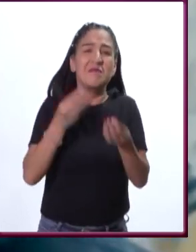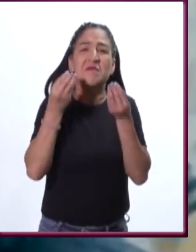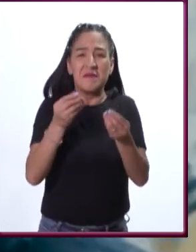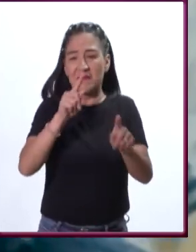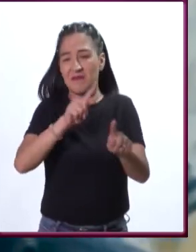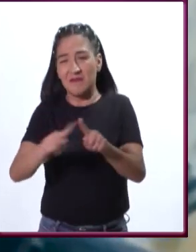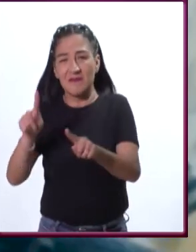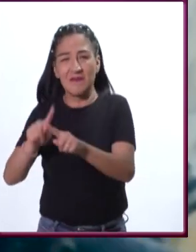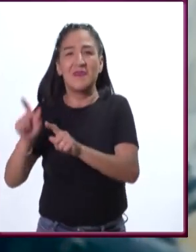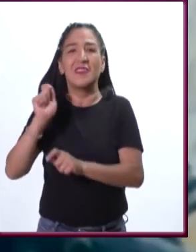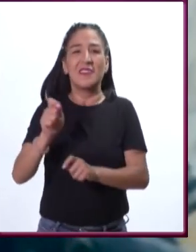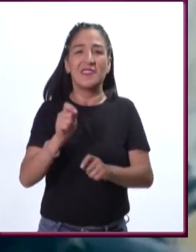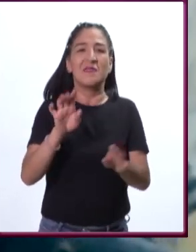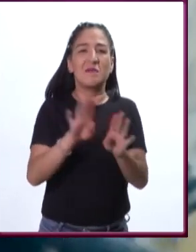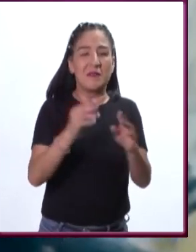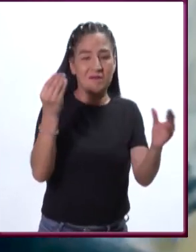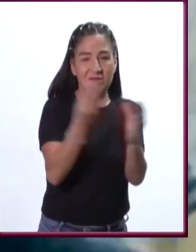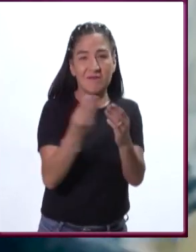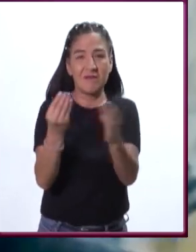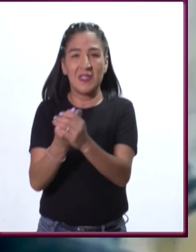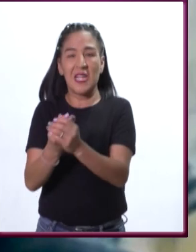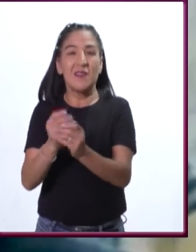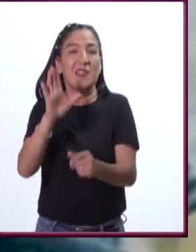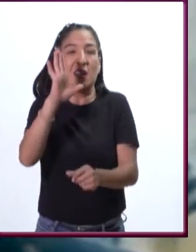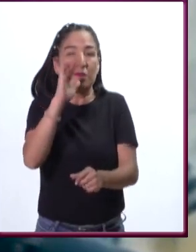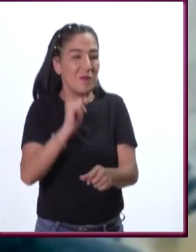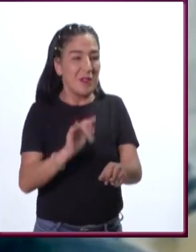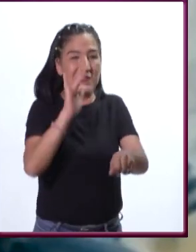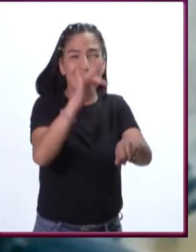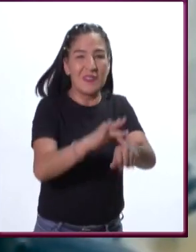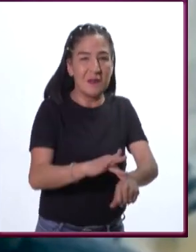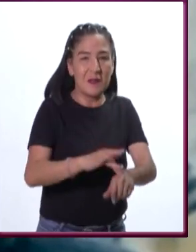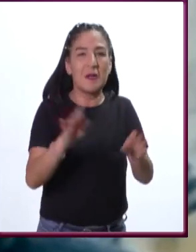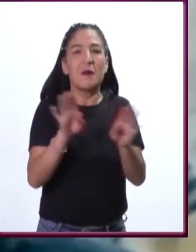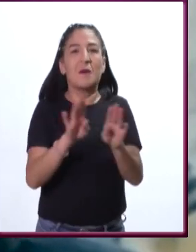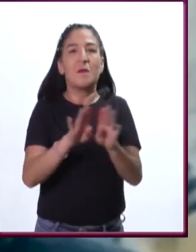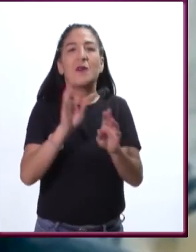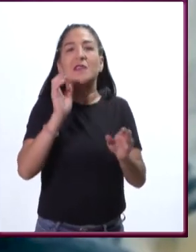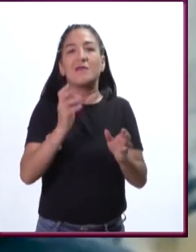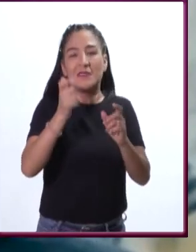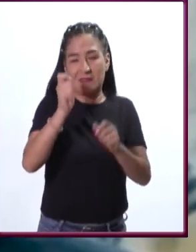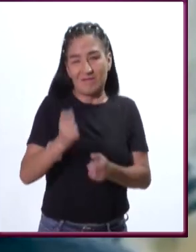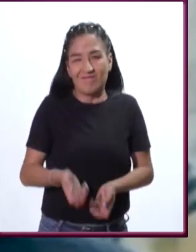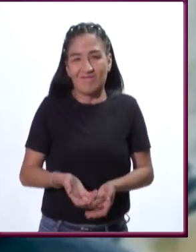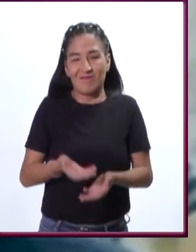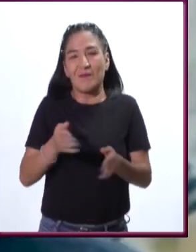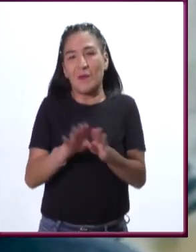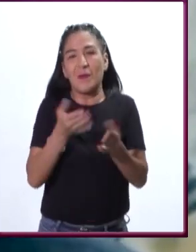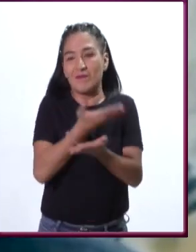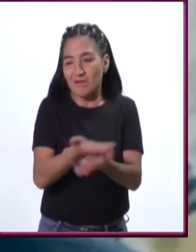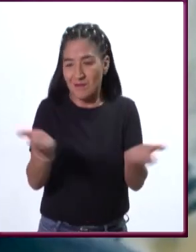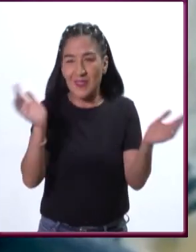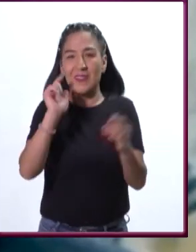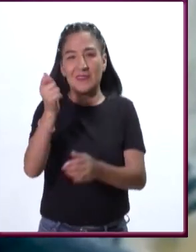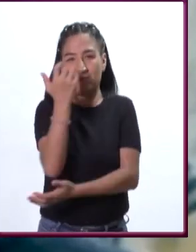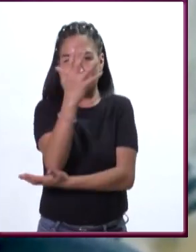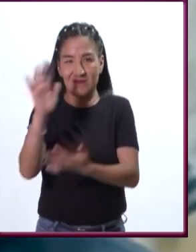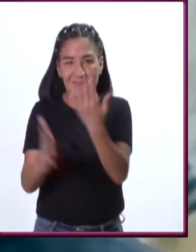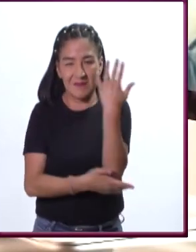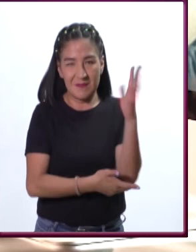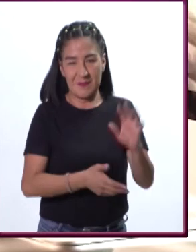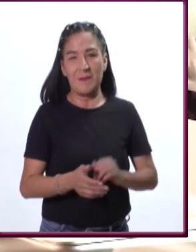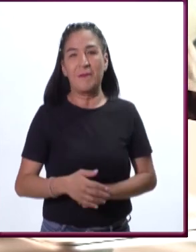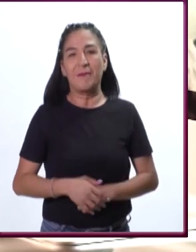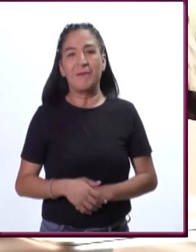clasificados como intangibles que nos brindan todos los ecosistemas, no solo los forestales.